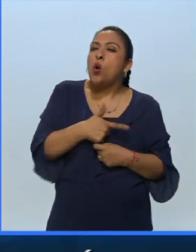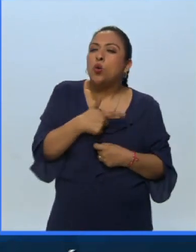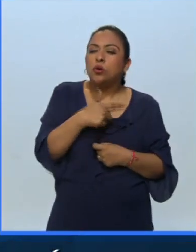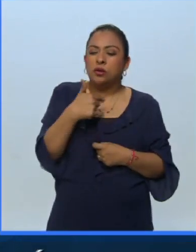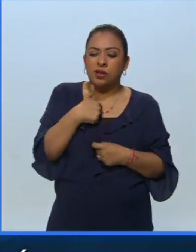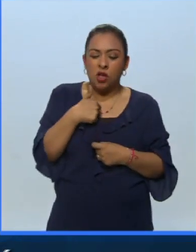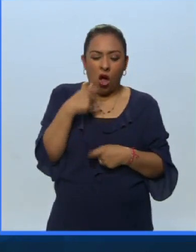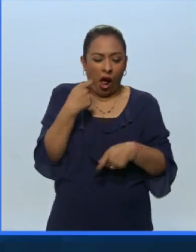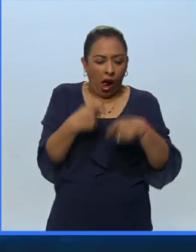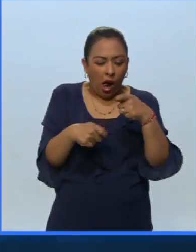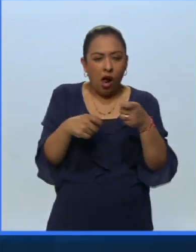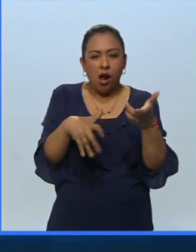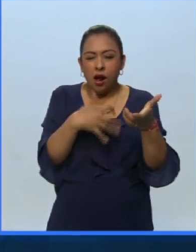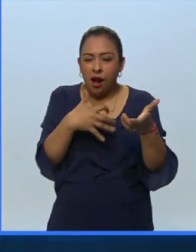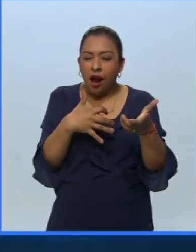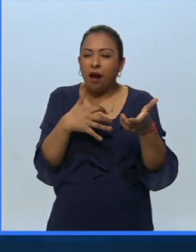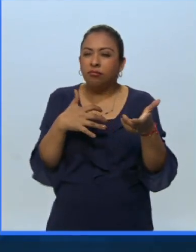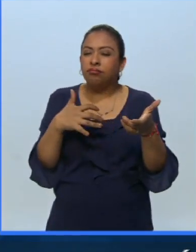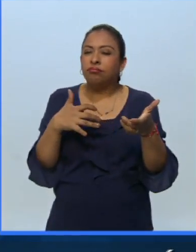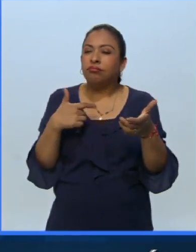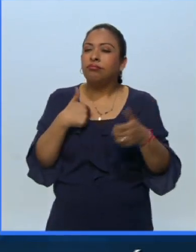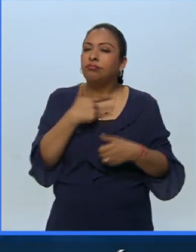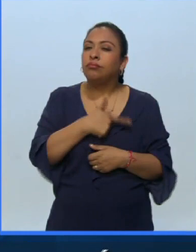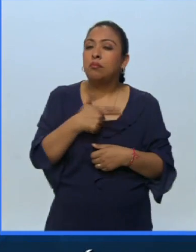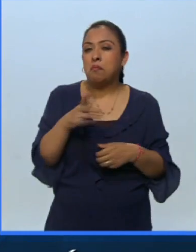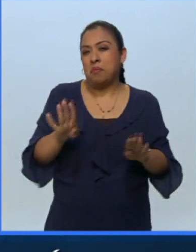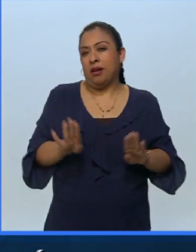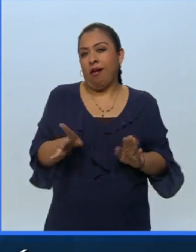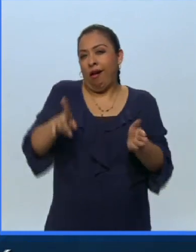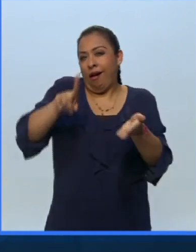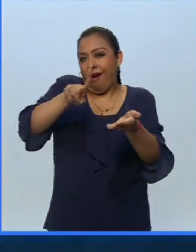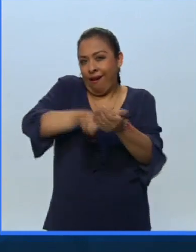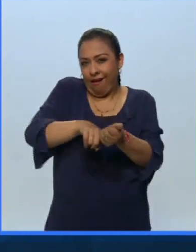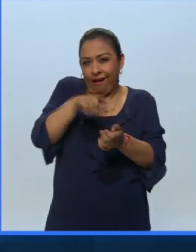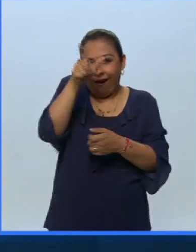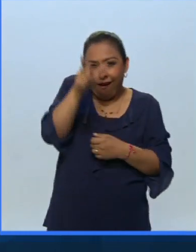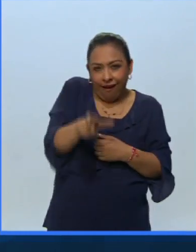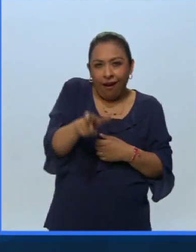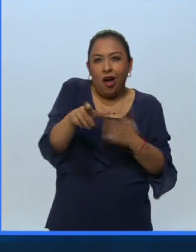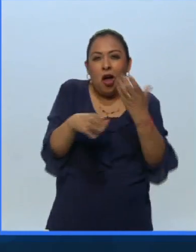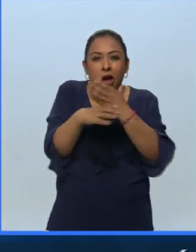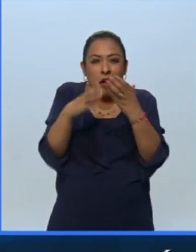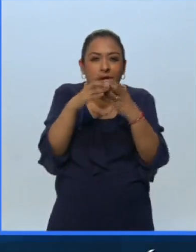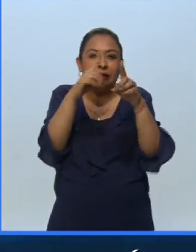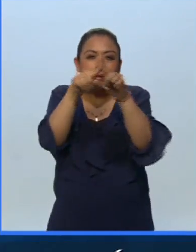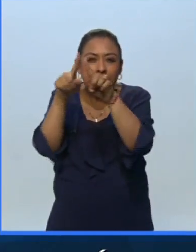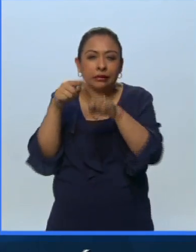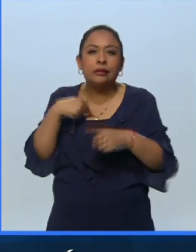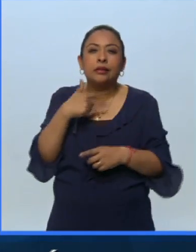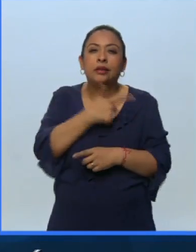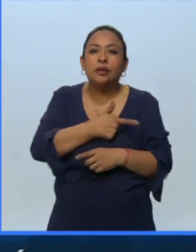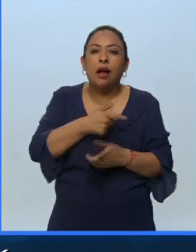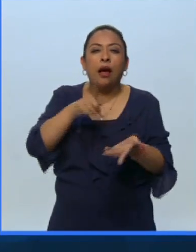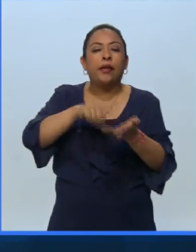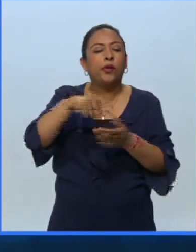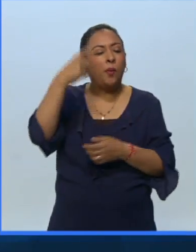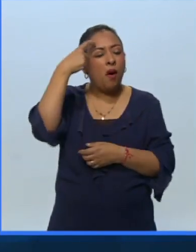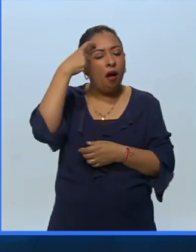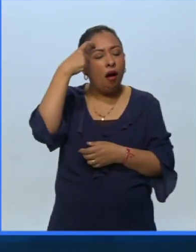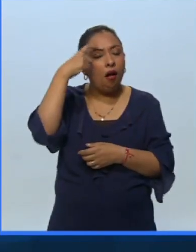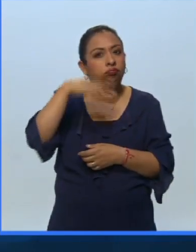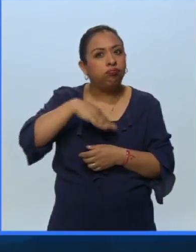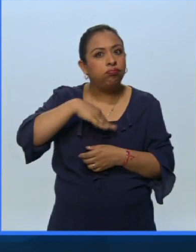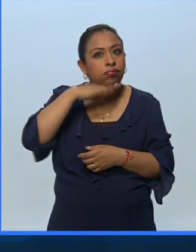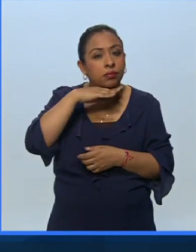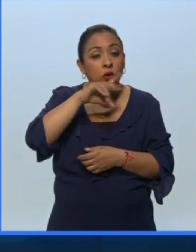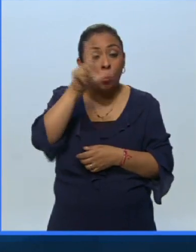estás tocando entonces tu personalidad se va impregnando de todas esas cosas que te gustan y lo tienes como en el subconsciente y a la